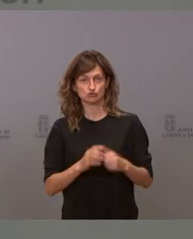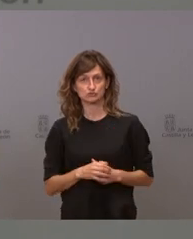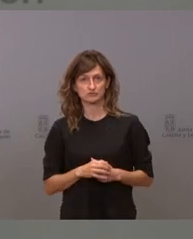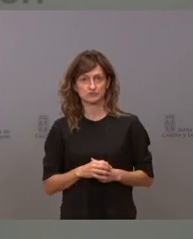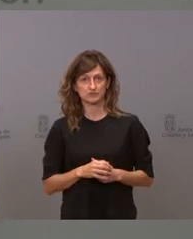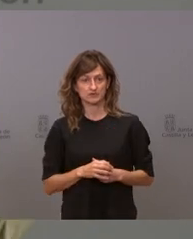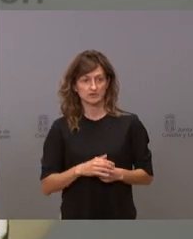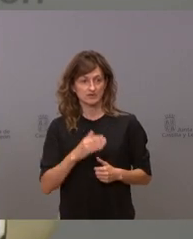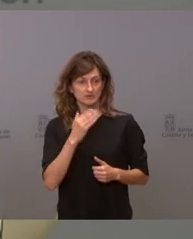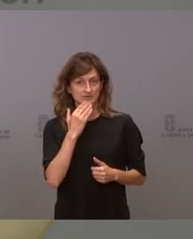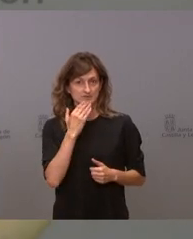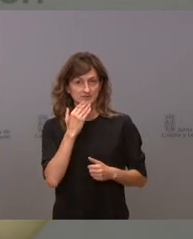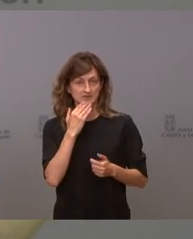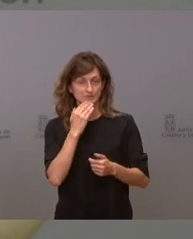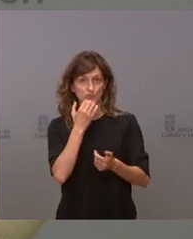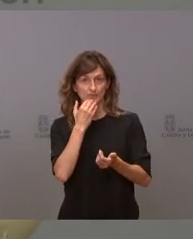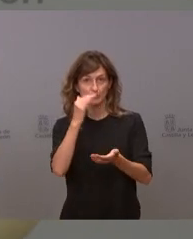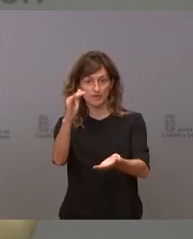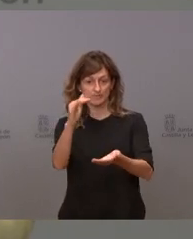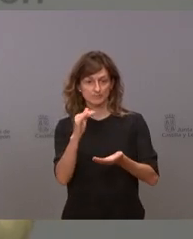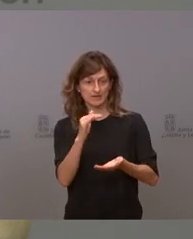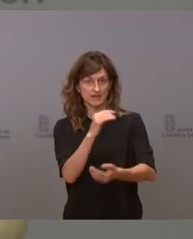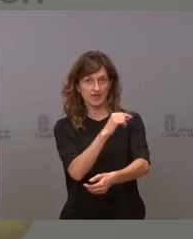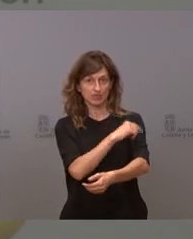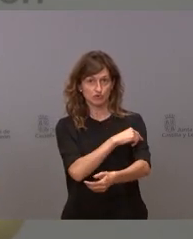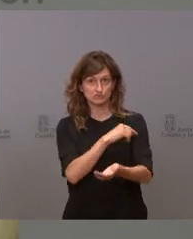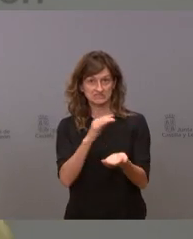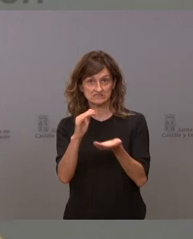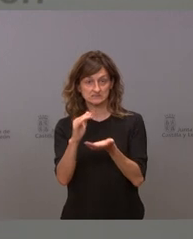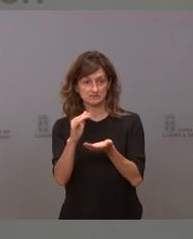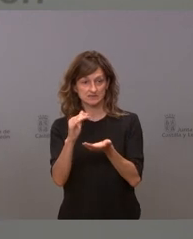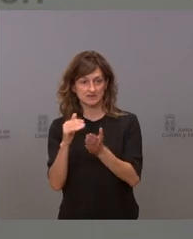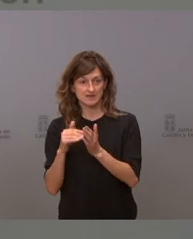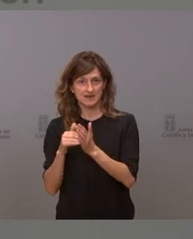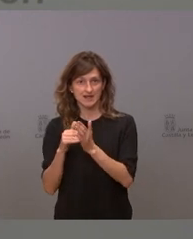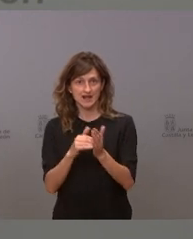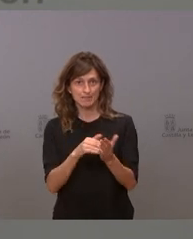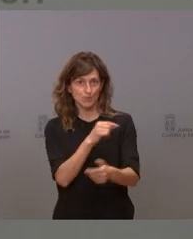sacas los datos el día que llegan las dosis yo ya he explicado alguna vez que en el camión no las ponemos